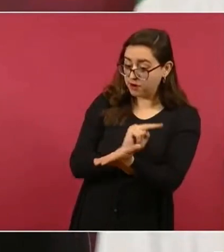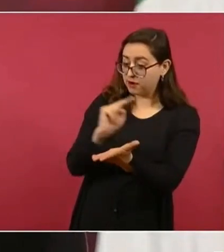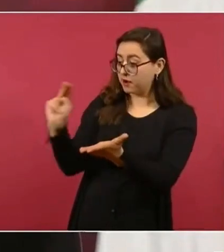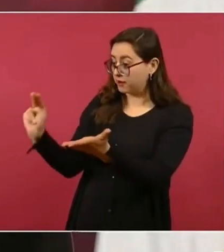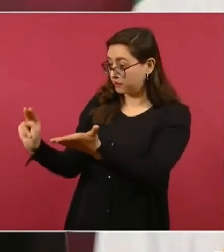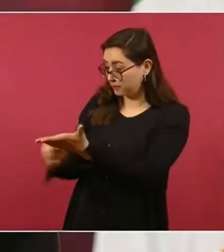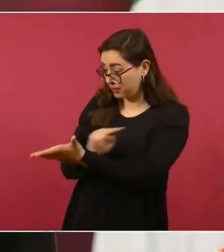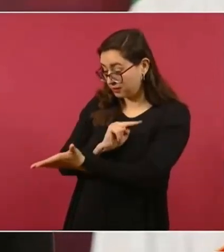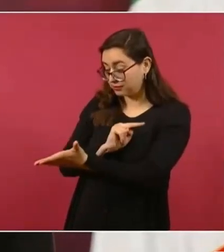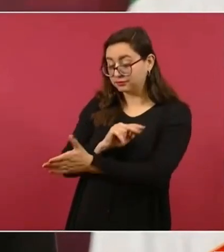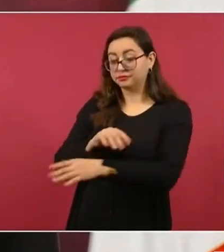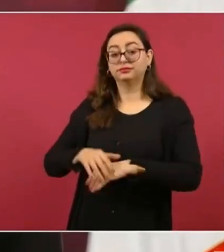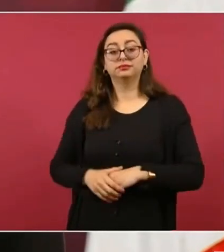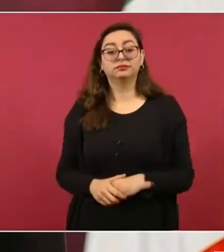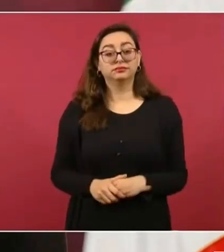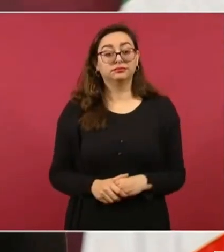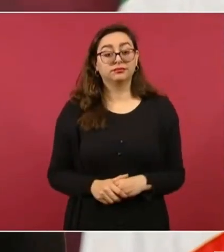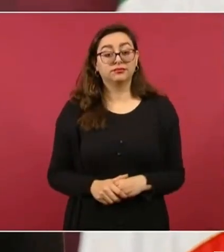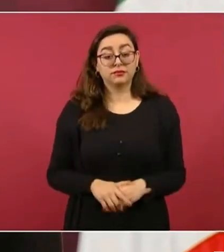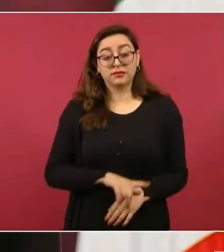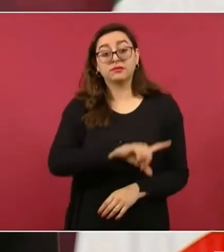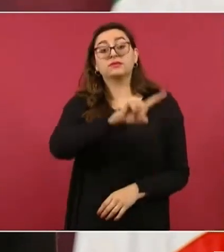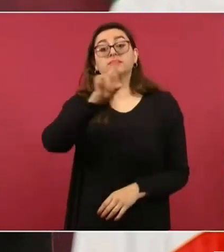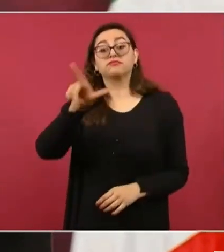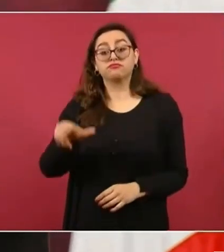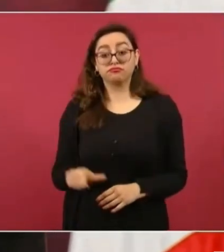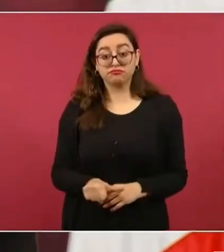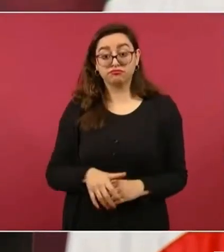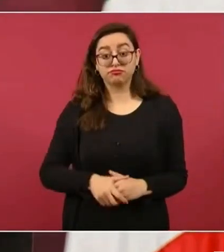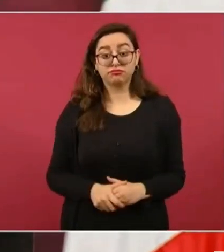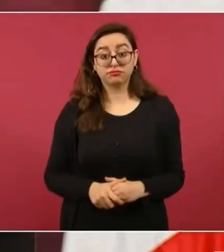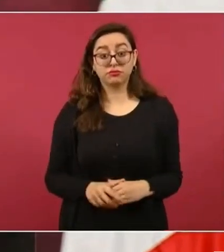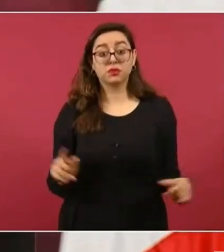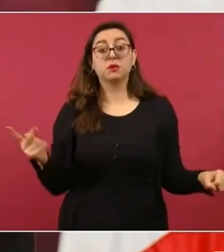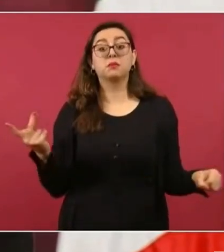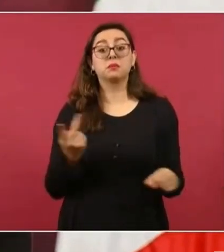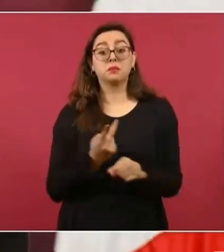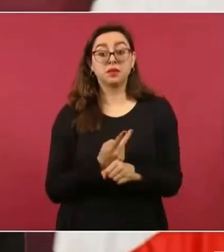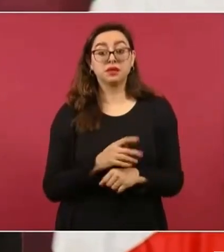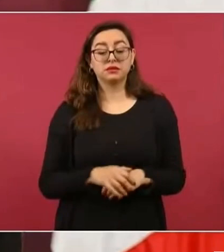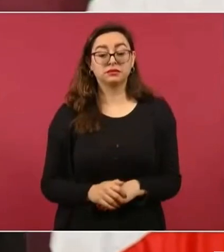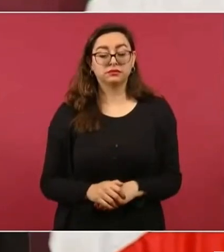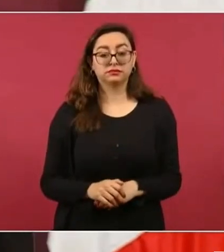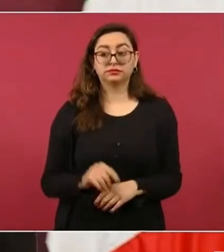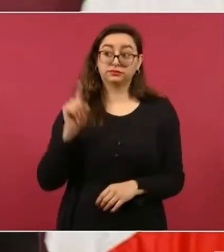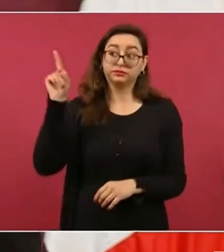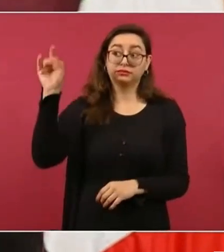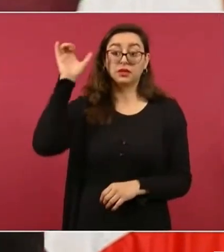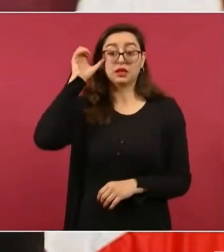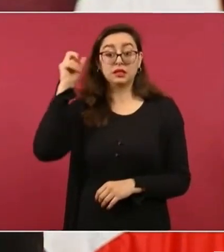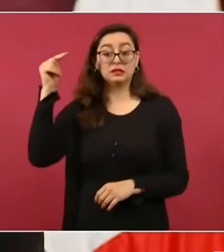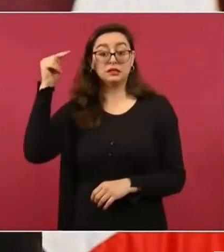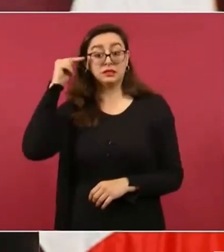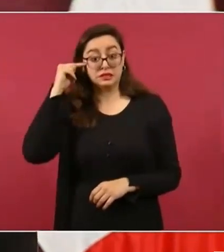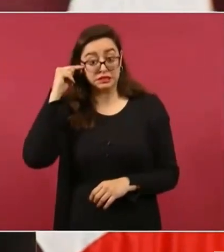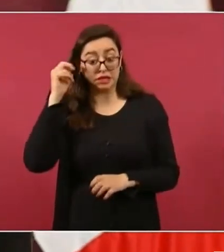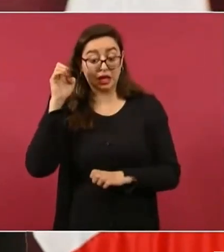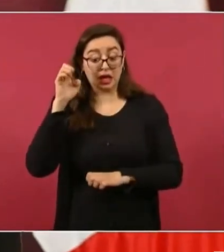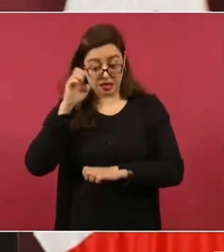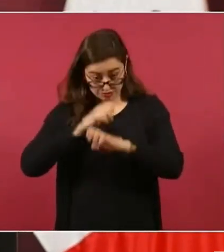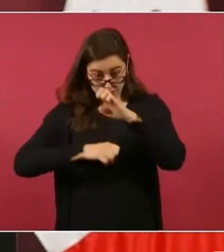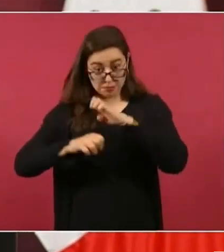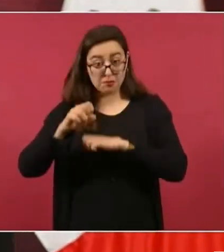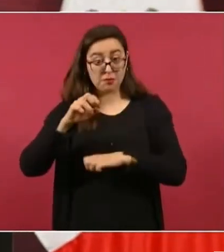según el embajador chino de entonces,